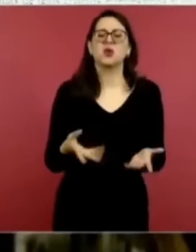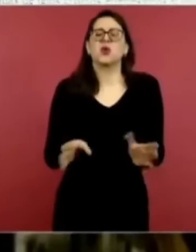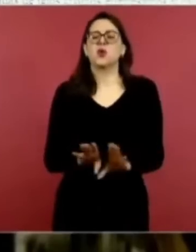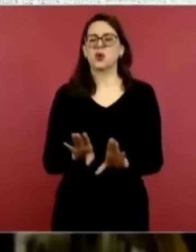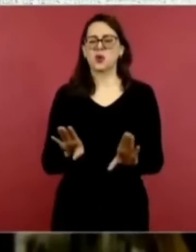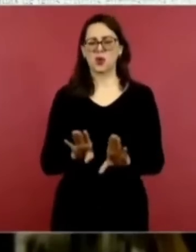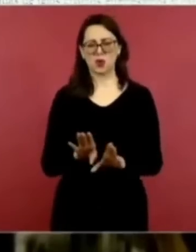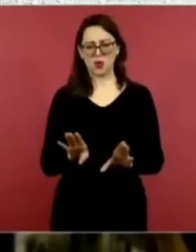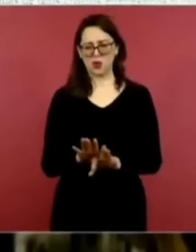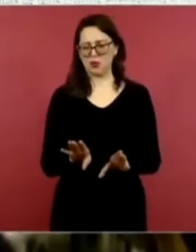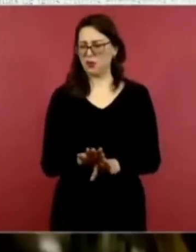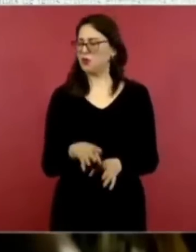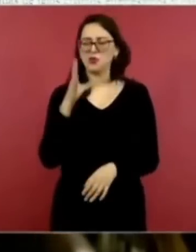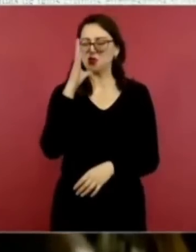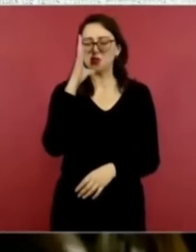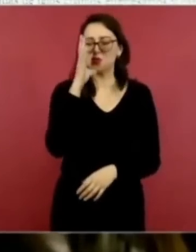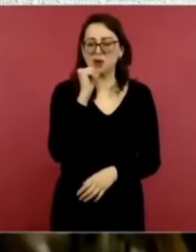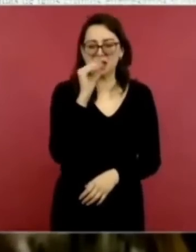para pagar